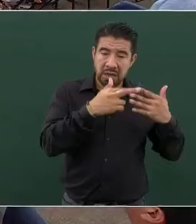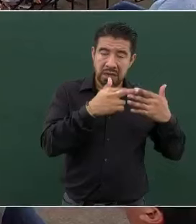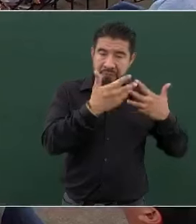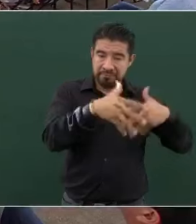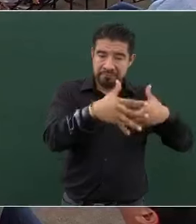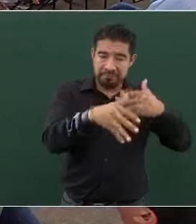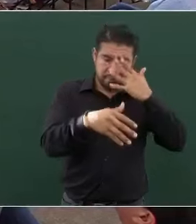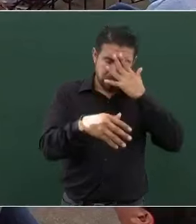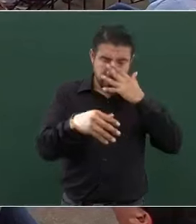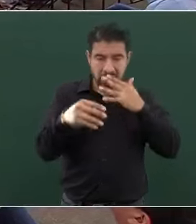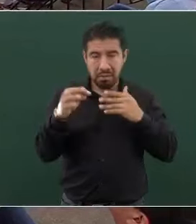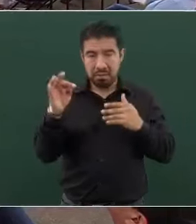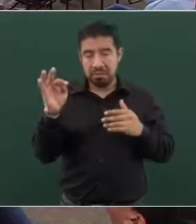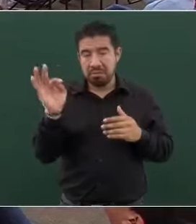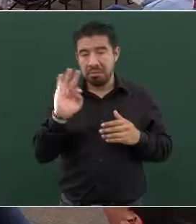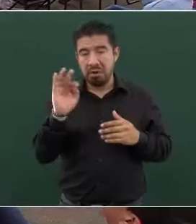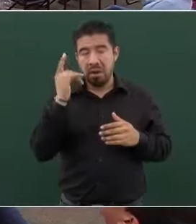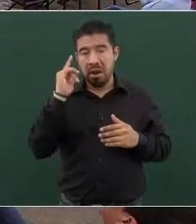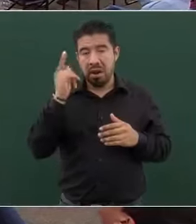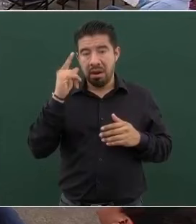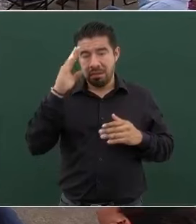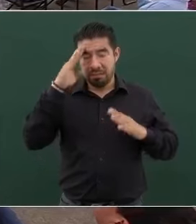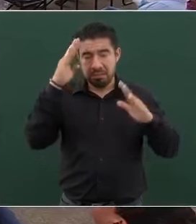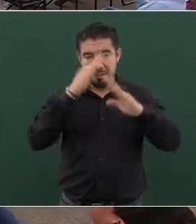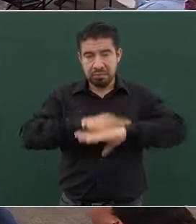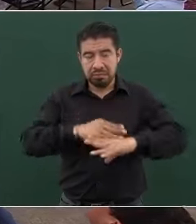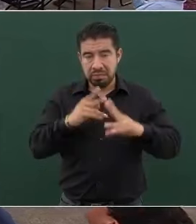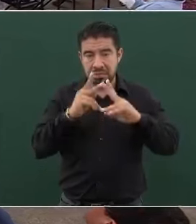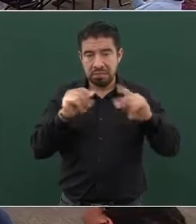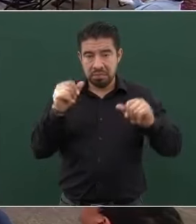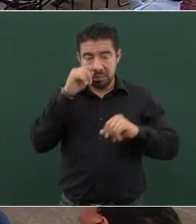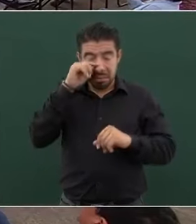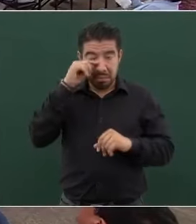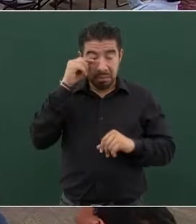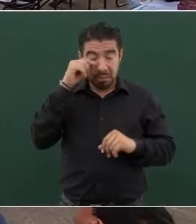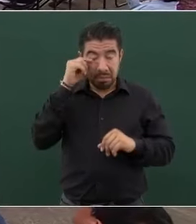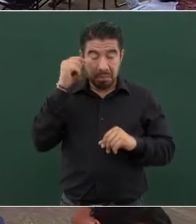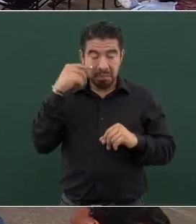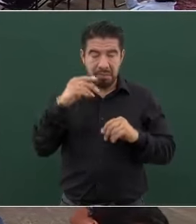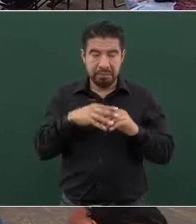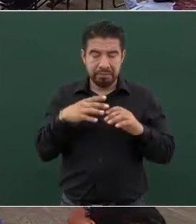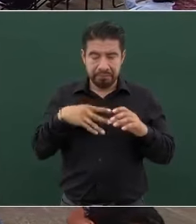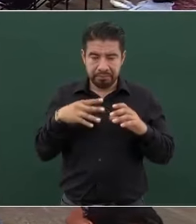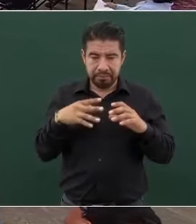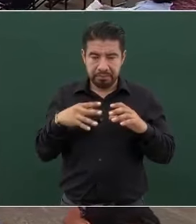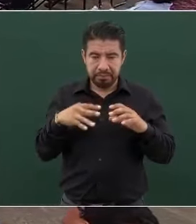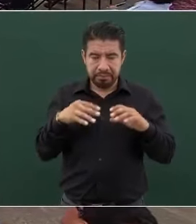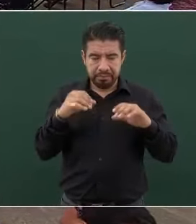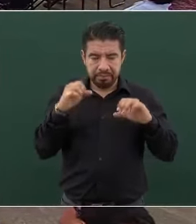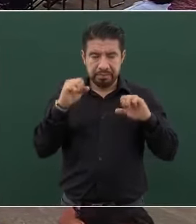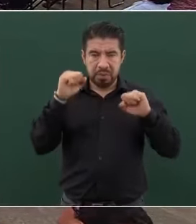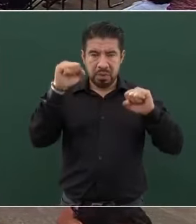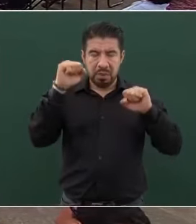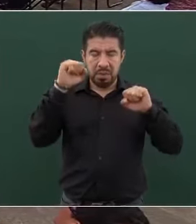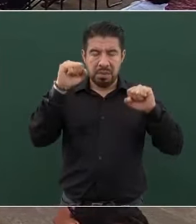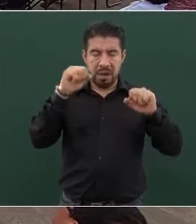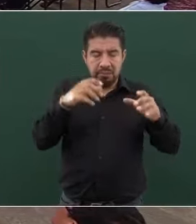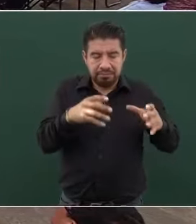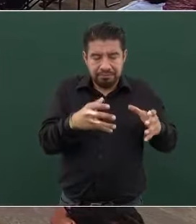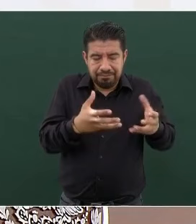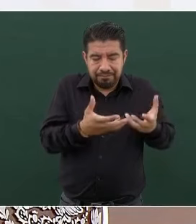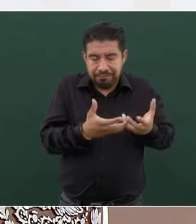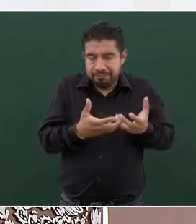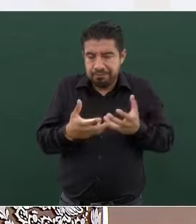dejar su protesta para